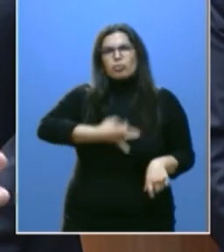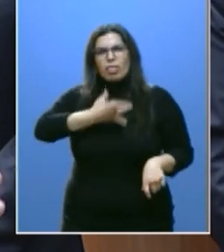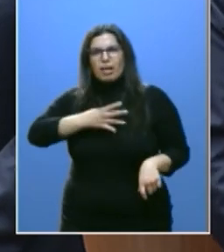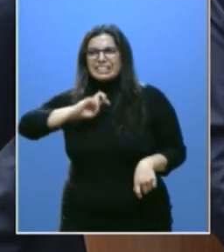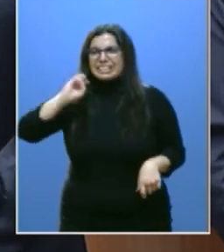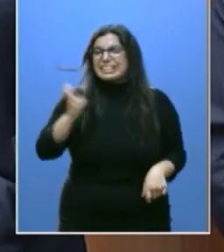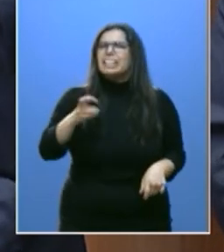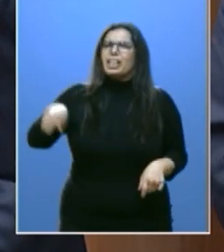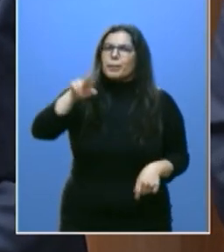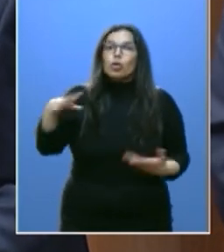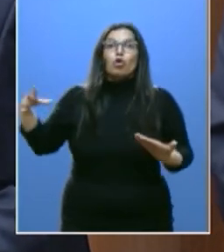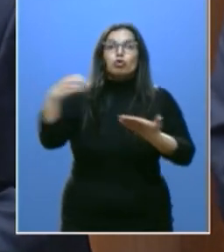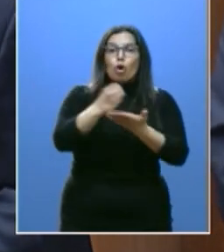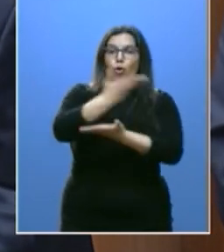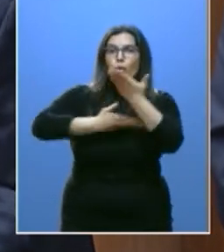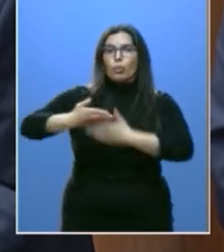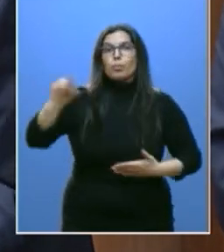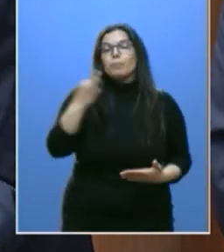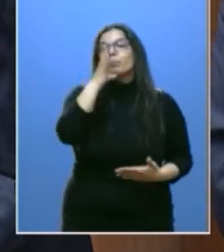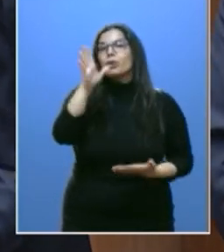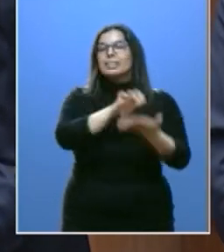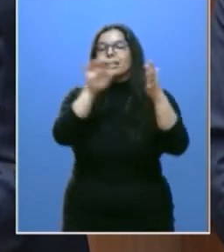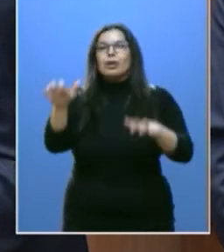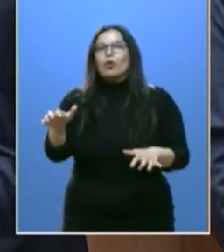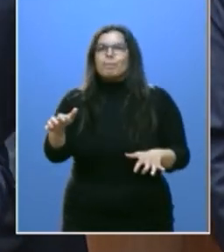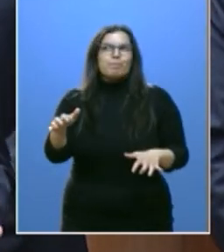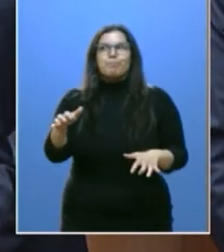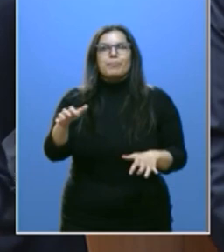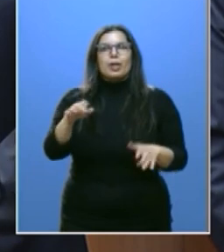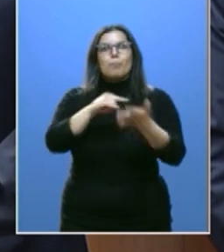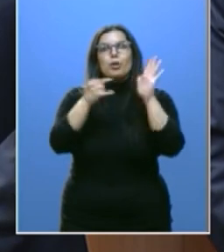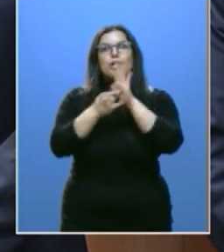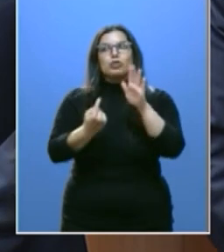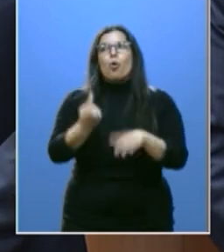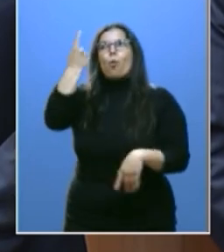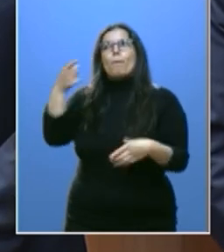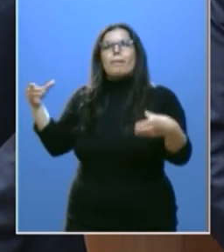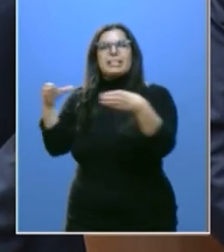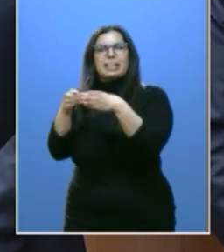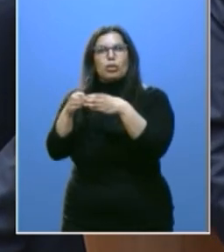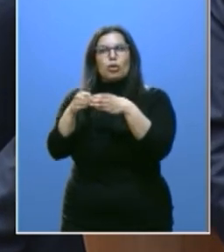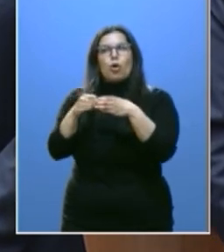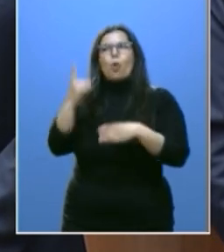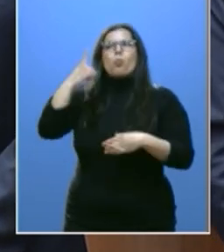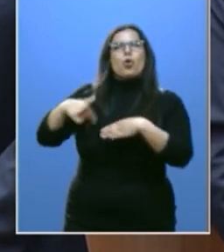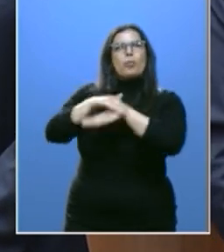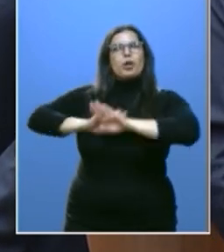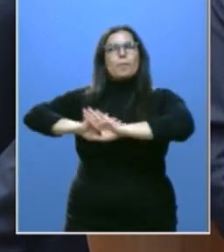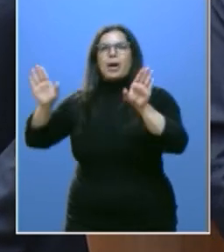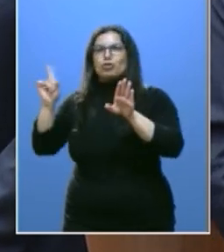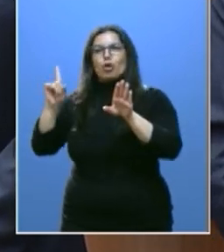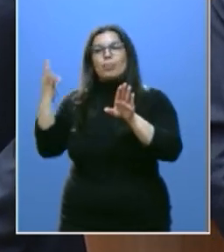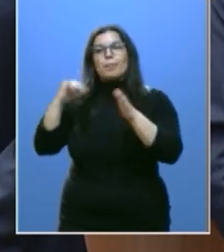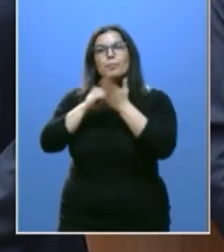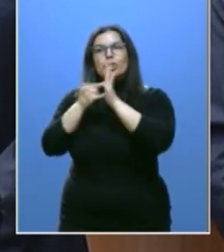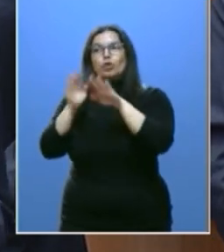de todos, porque Castilla y León no es ni puede ser nunca el proyecto de un solo partido o de un solo gobierno, debe serlo